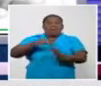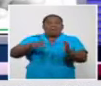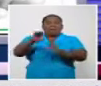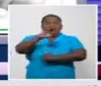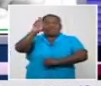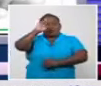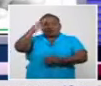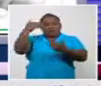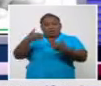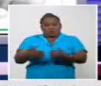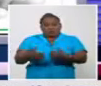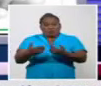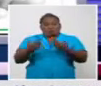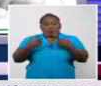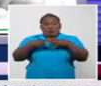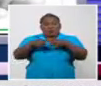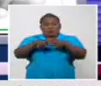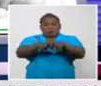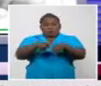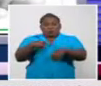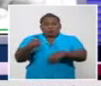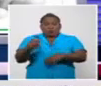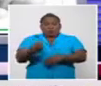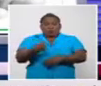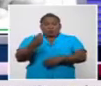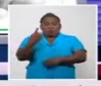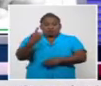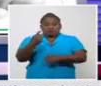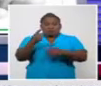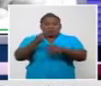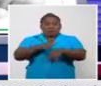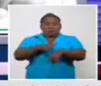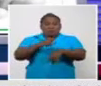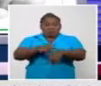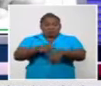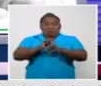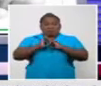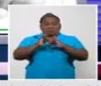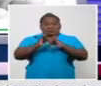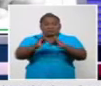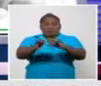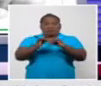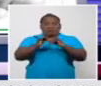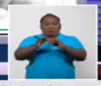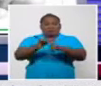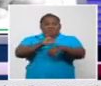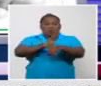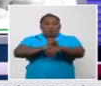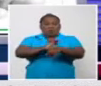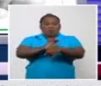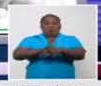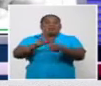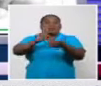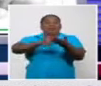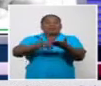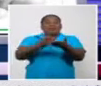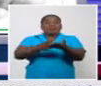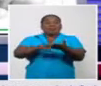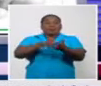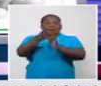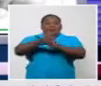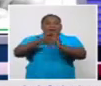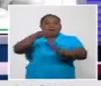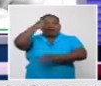acompañará en este primer momento de actualización sobre el comportamiento de la COVID-19 la intérprete de lengua de señas, Ania